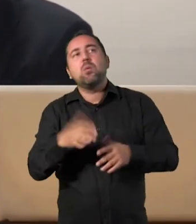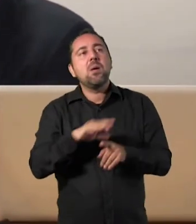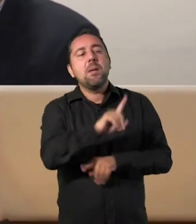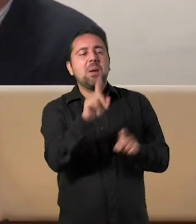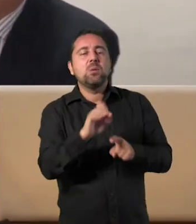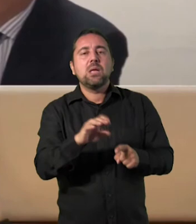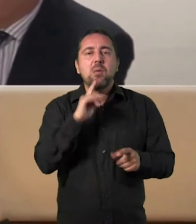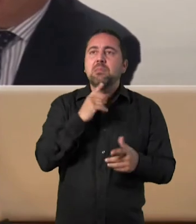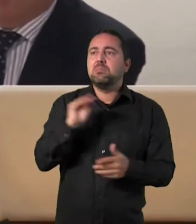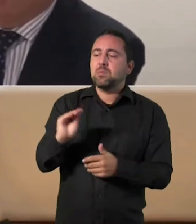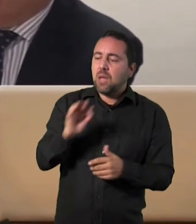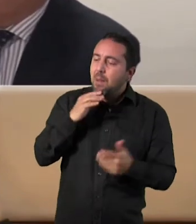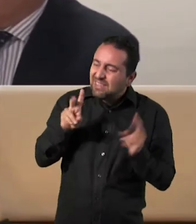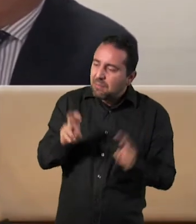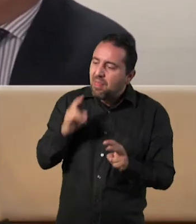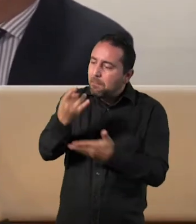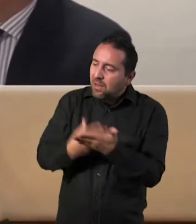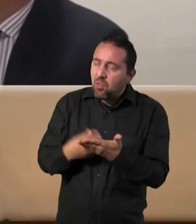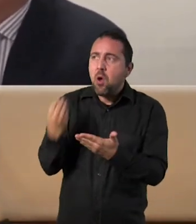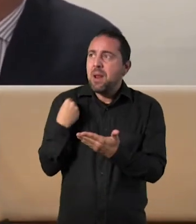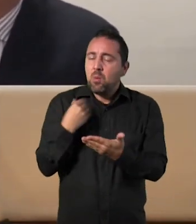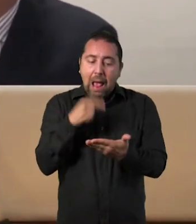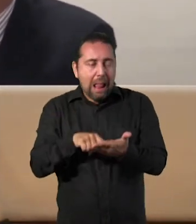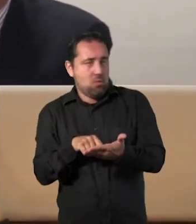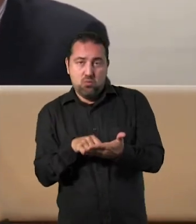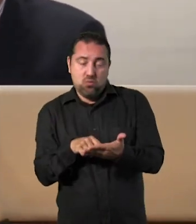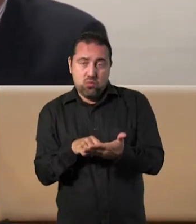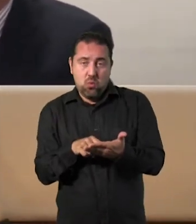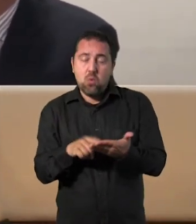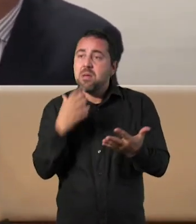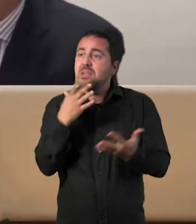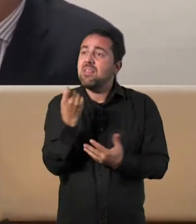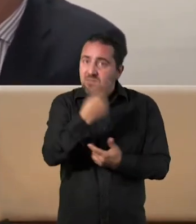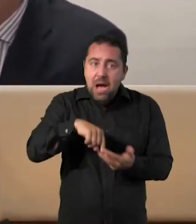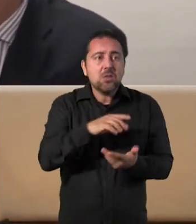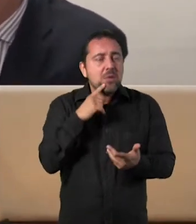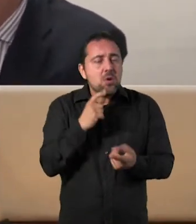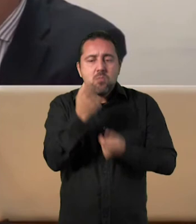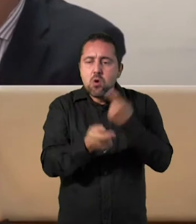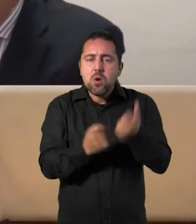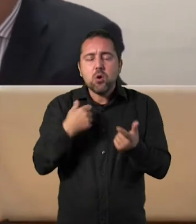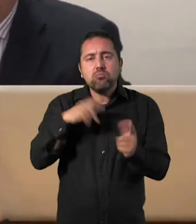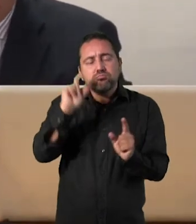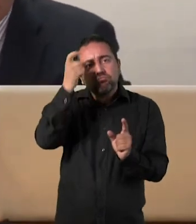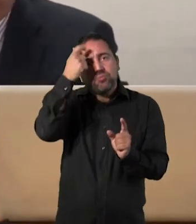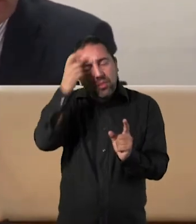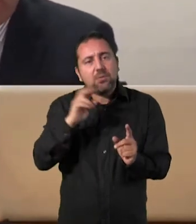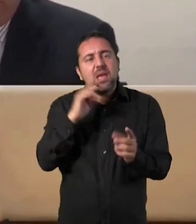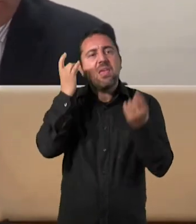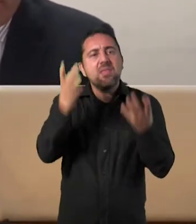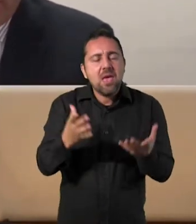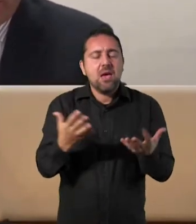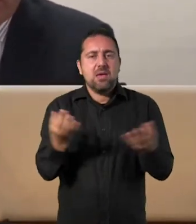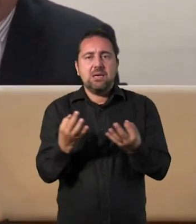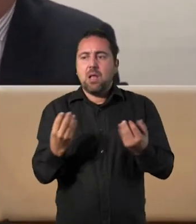Pero si no vais conformando la idea de dónde estáis, de qué mundo vivís, será muy difícil que tengamos